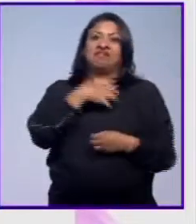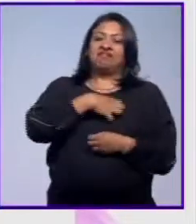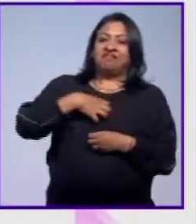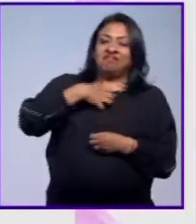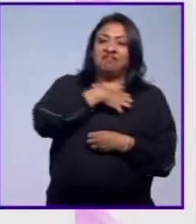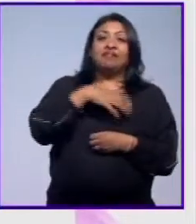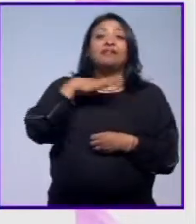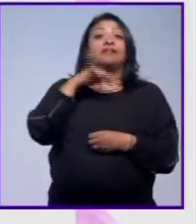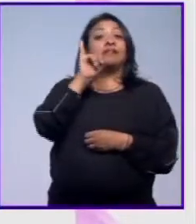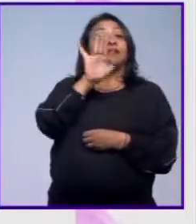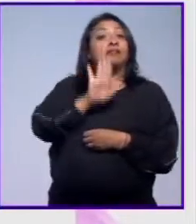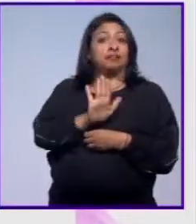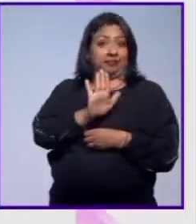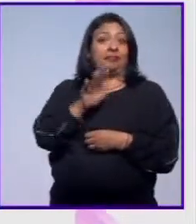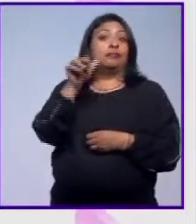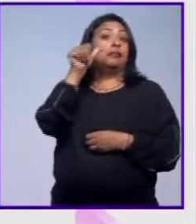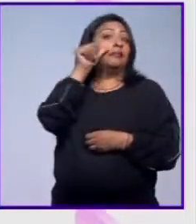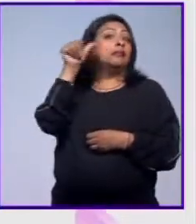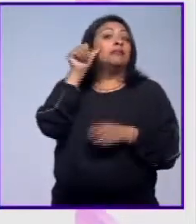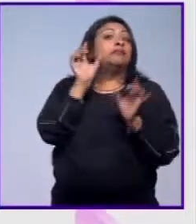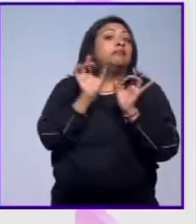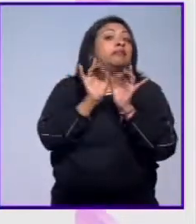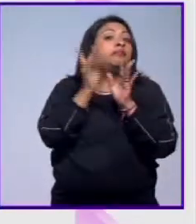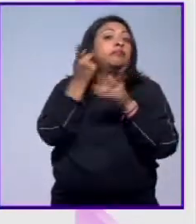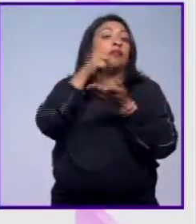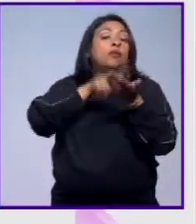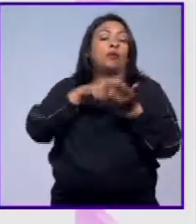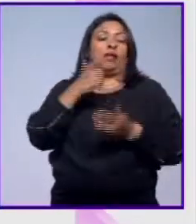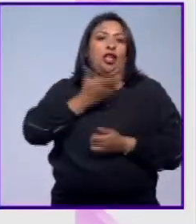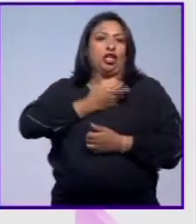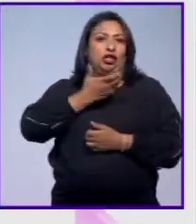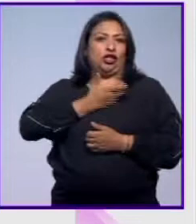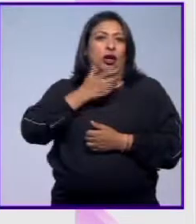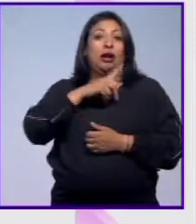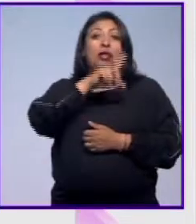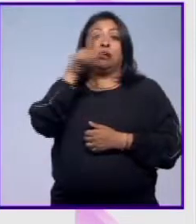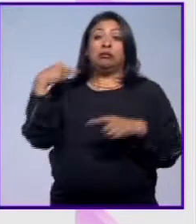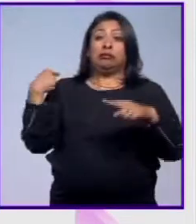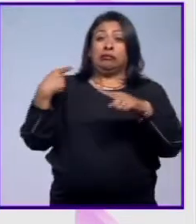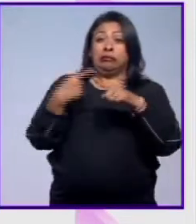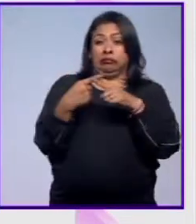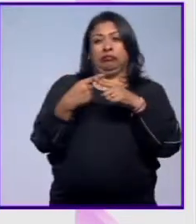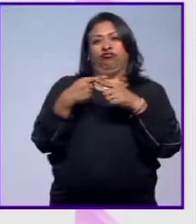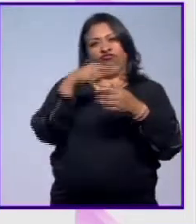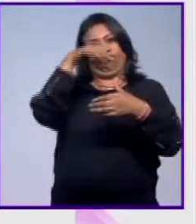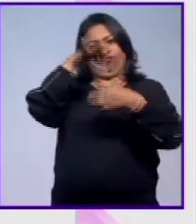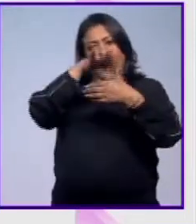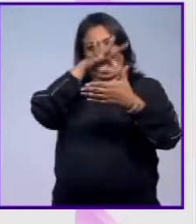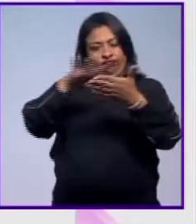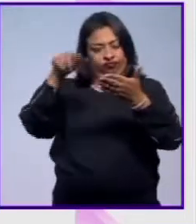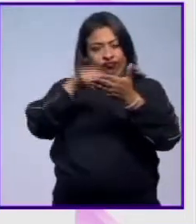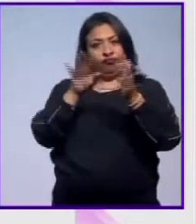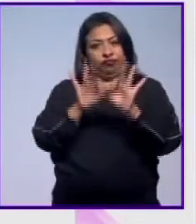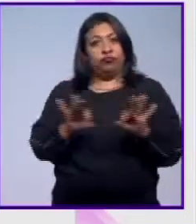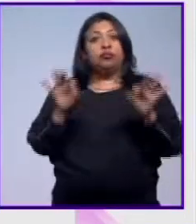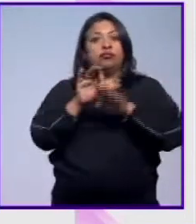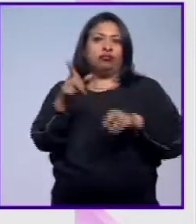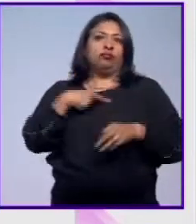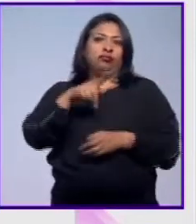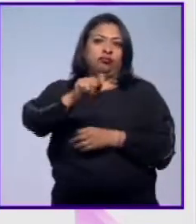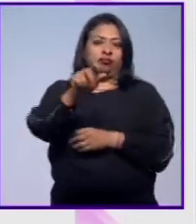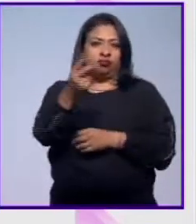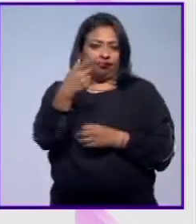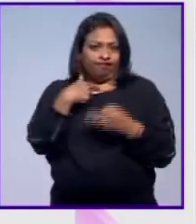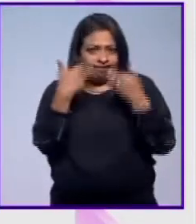Tenemos imágenes de lo que sucedió ayer en el Zócalo tras una histórica jornada electoral y, por supuesto, Noticias 22 fue testigo de la misma.